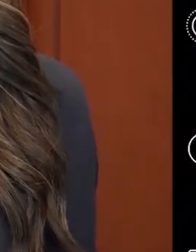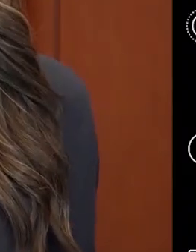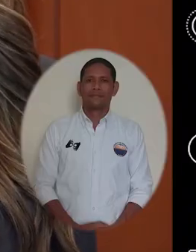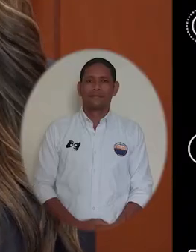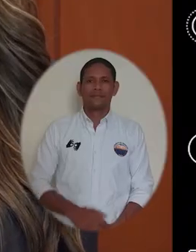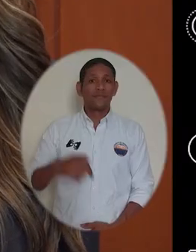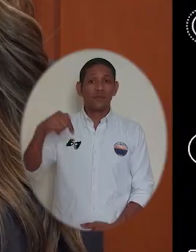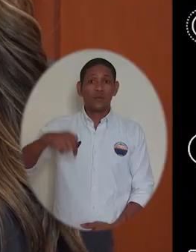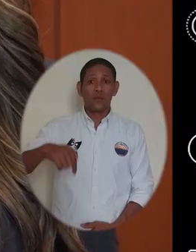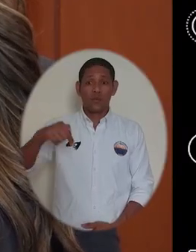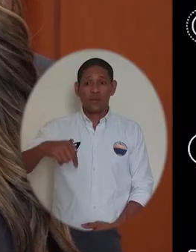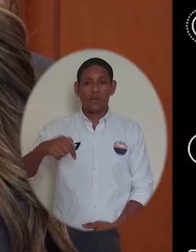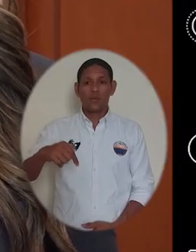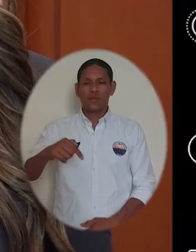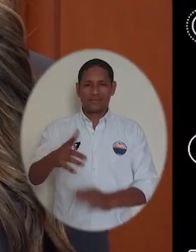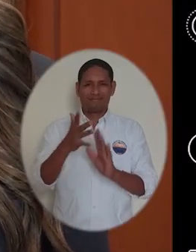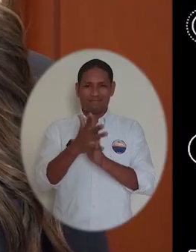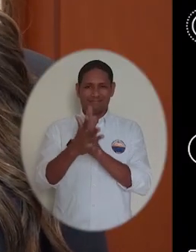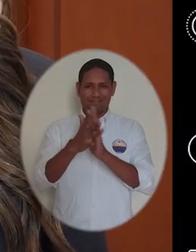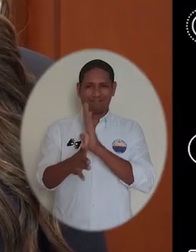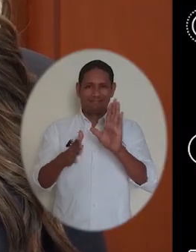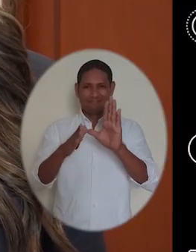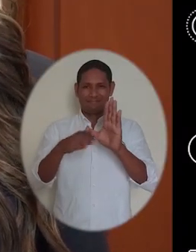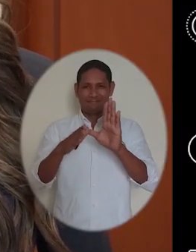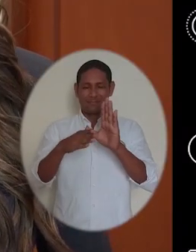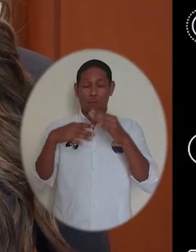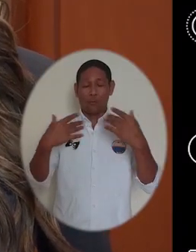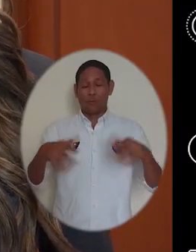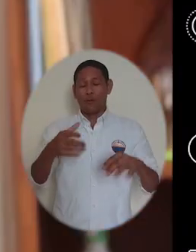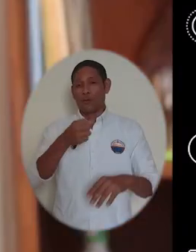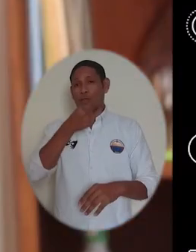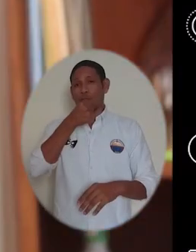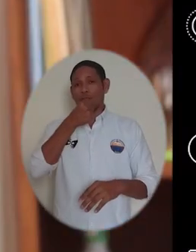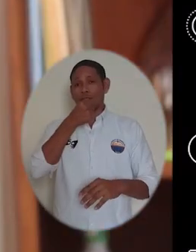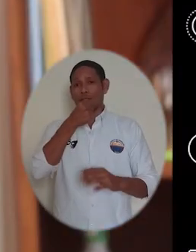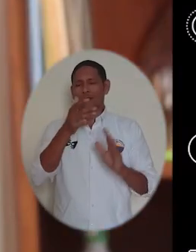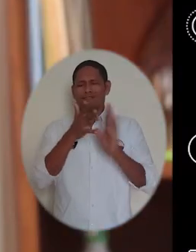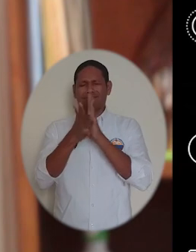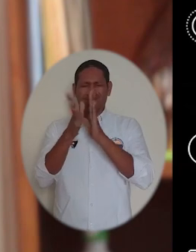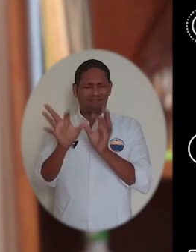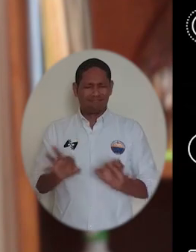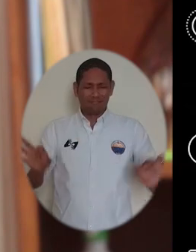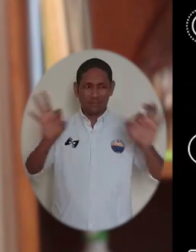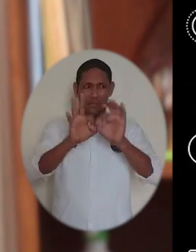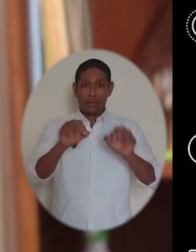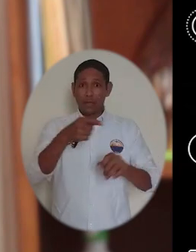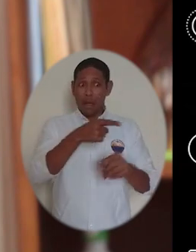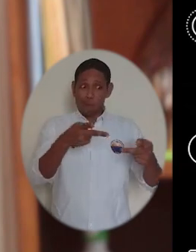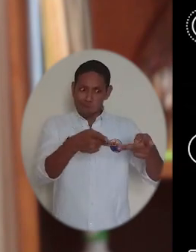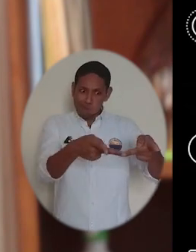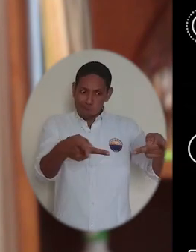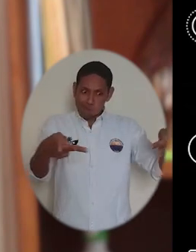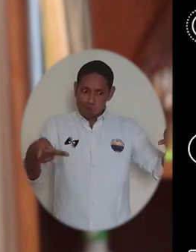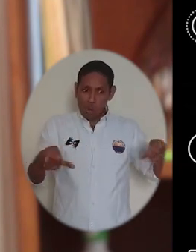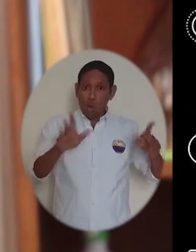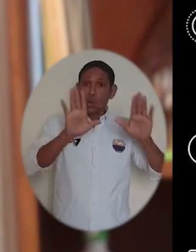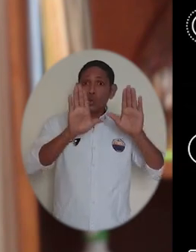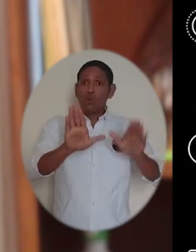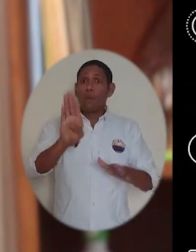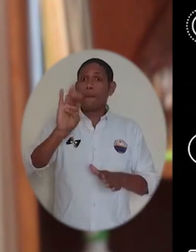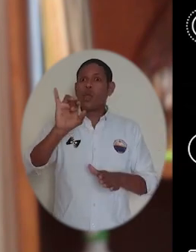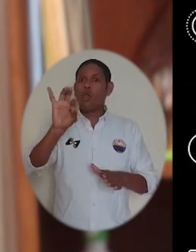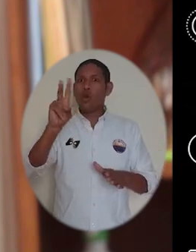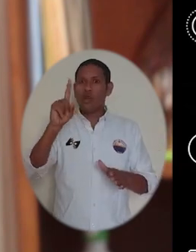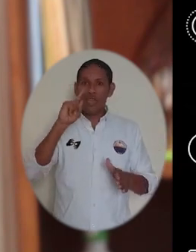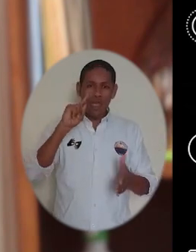En esta emisión de El Campus TV tenemos excelentes noticias, ya que luego de que el Laboratorio de Biología Molecular de la Universidad del